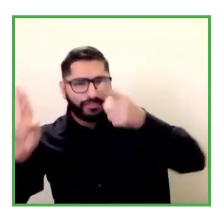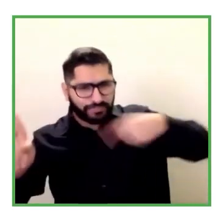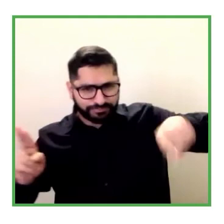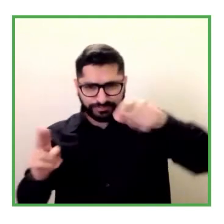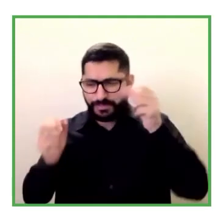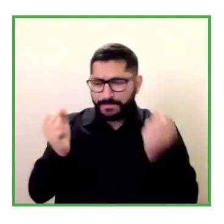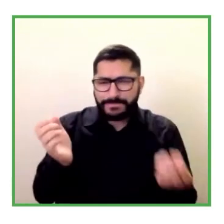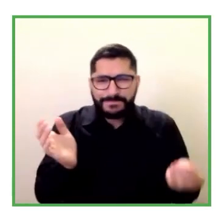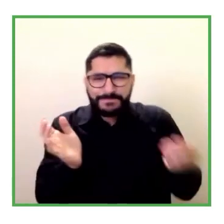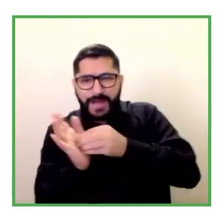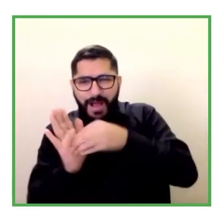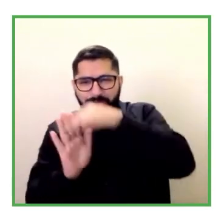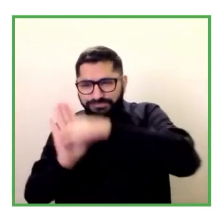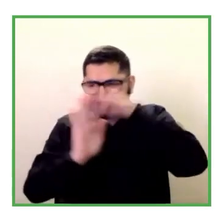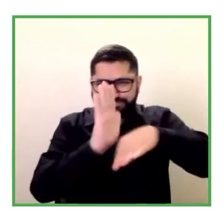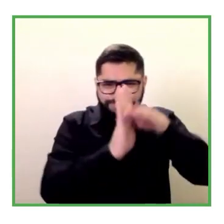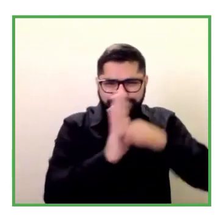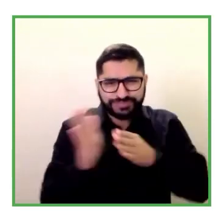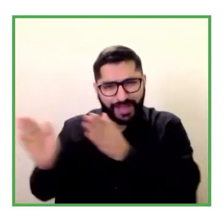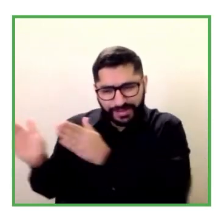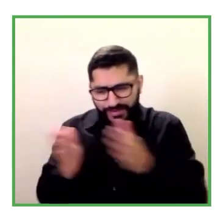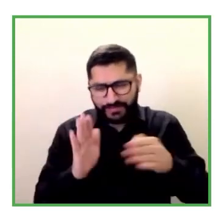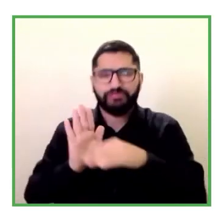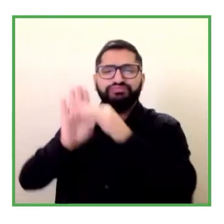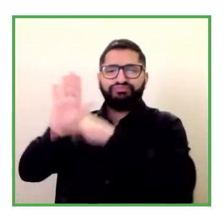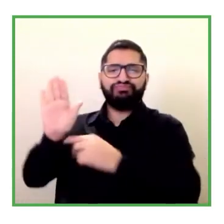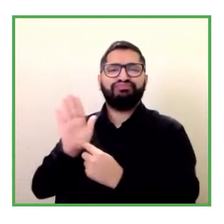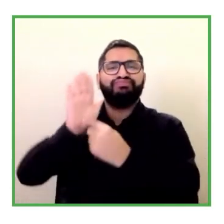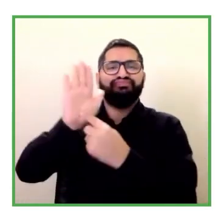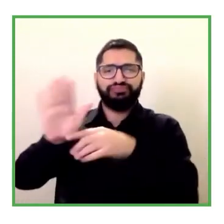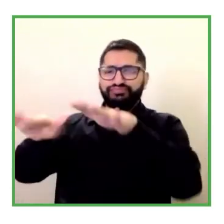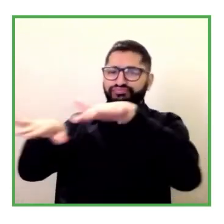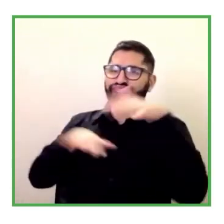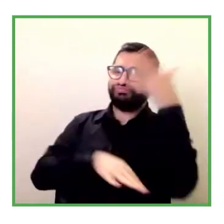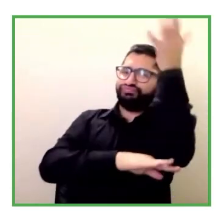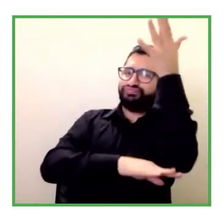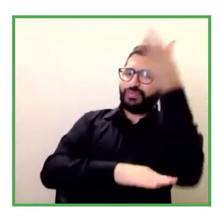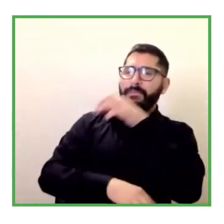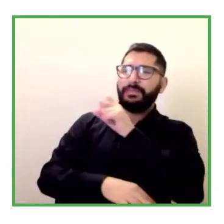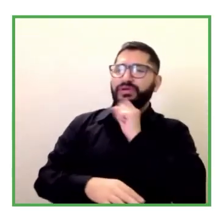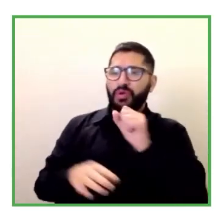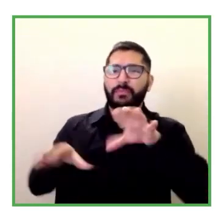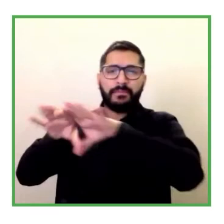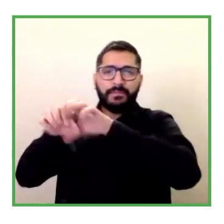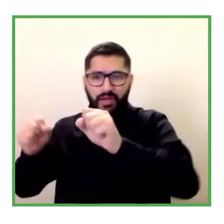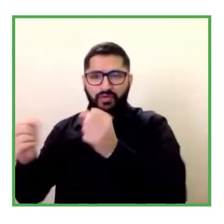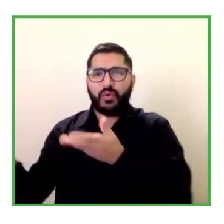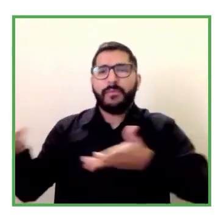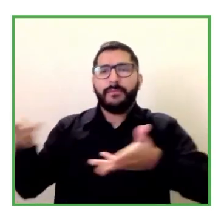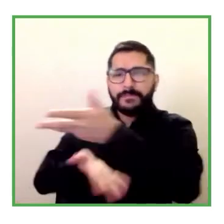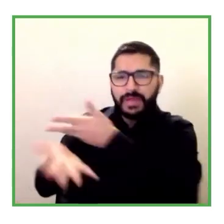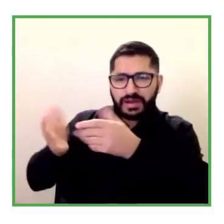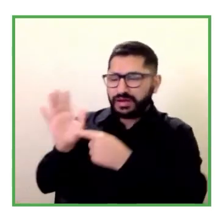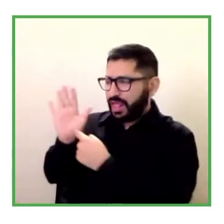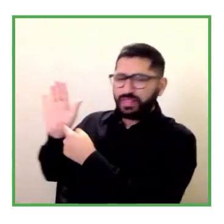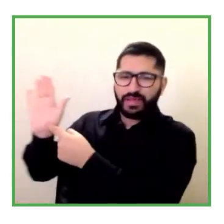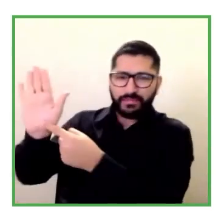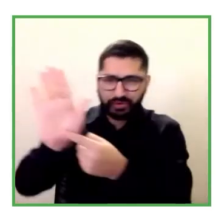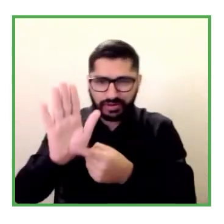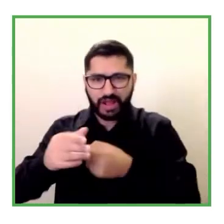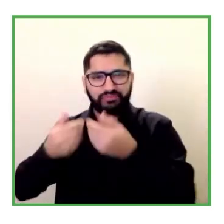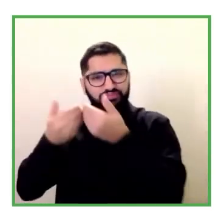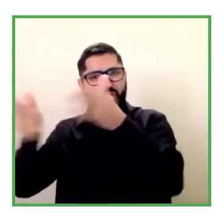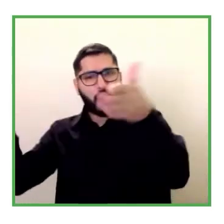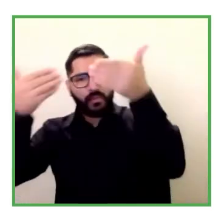feria de empleo inclusiva que además comprende una etapa de capacitación abierta no solamente a las personas con discapacidad sino a todo el